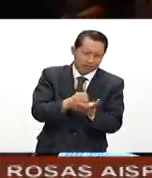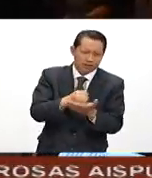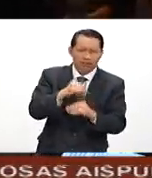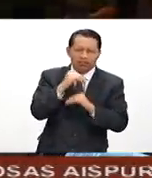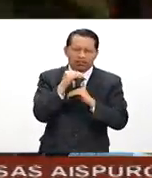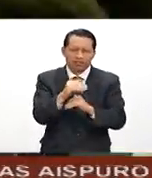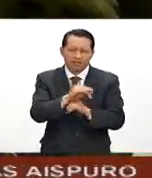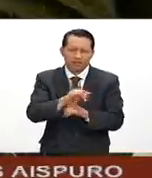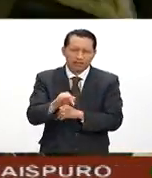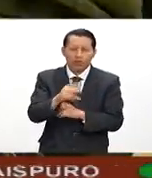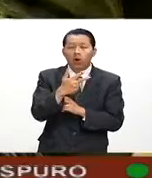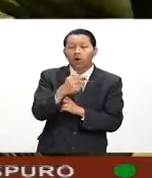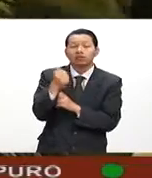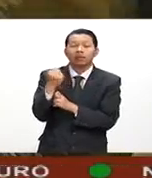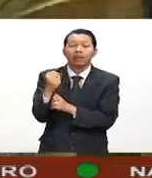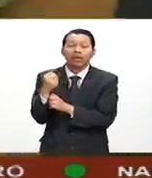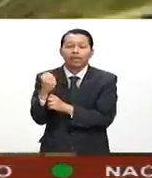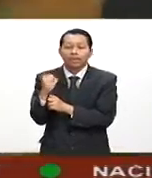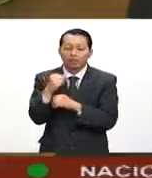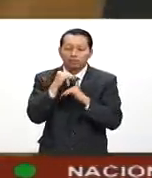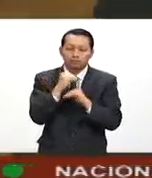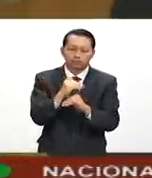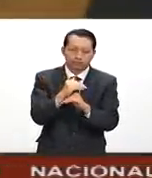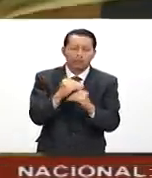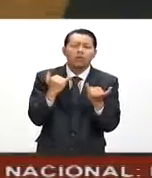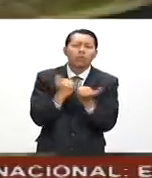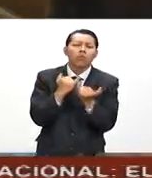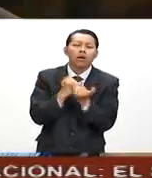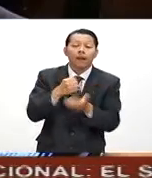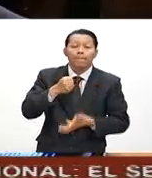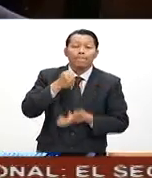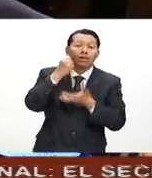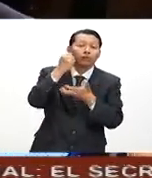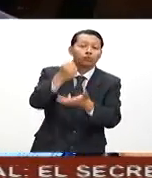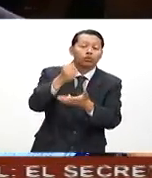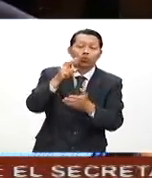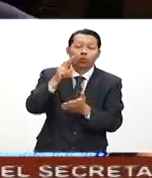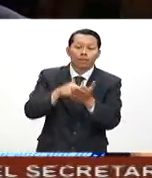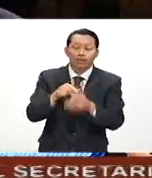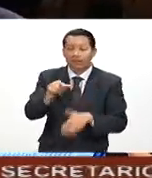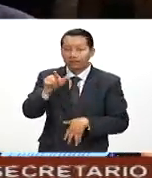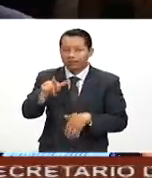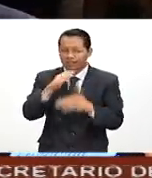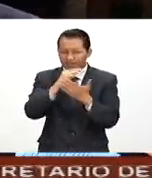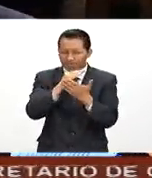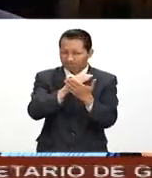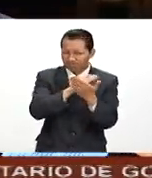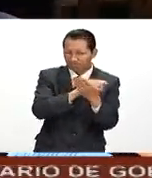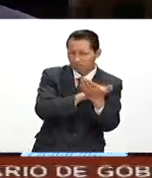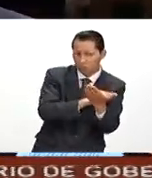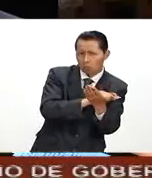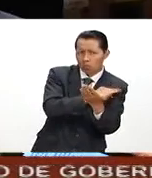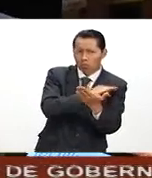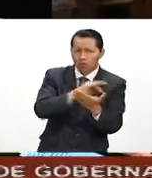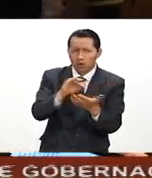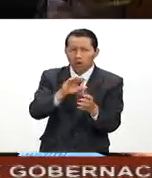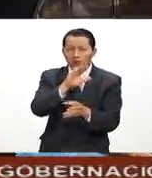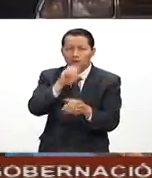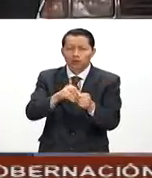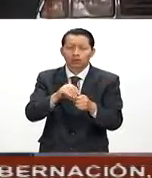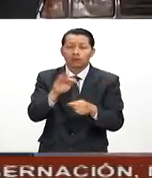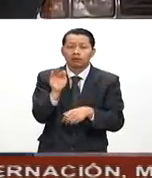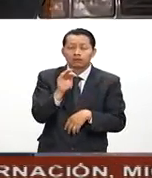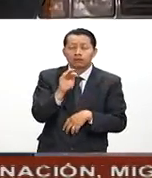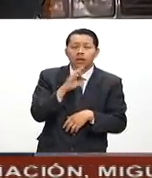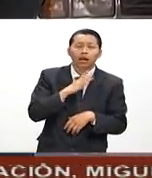8 de septiembre. Agregó que con la entrega del presupuesto 2017 es posible que se aborde adelantar el mercado de las gasolinas,